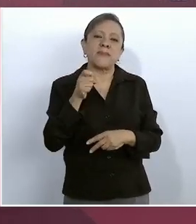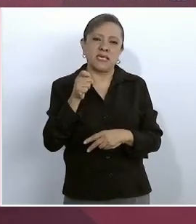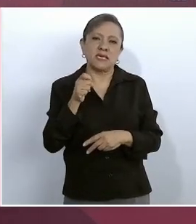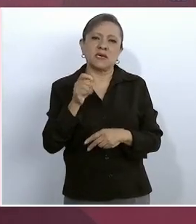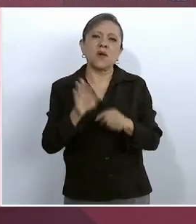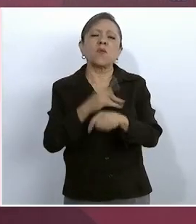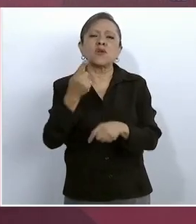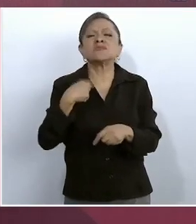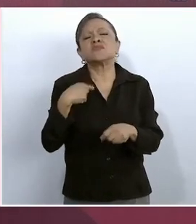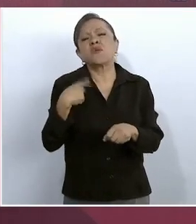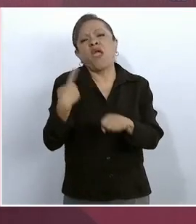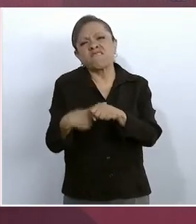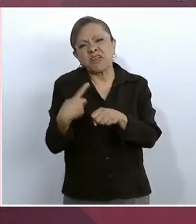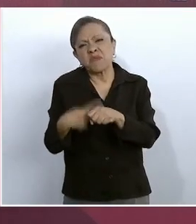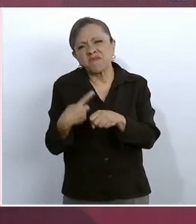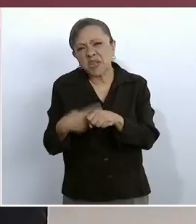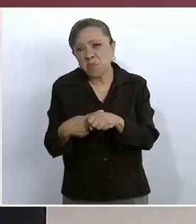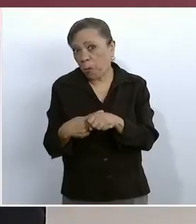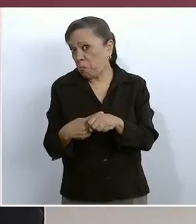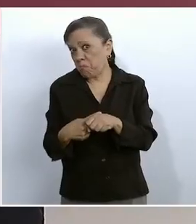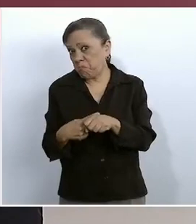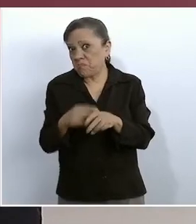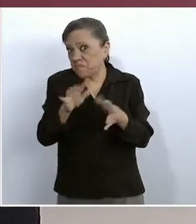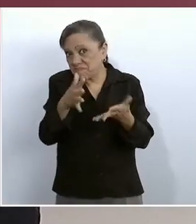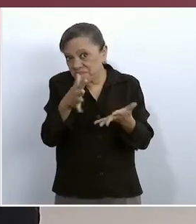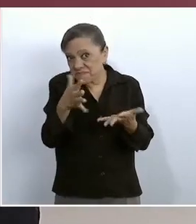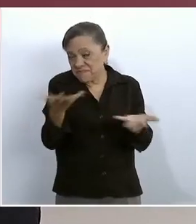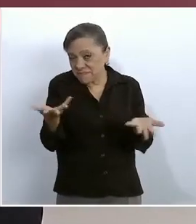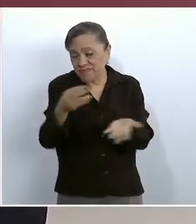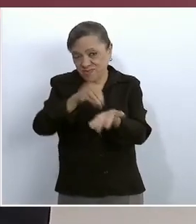enfermito, enfermito, pero todavía